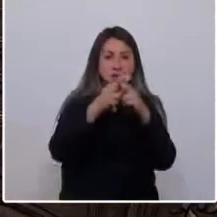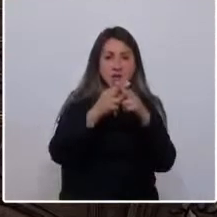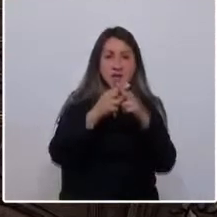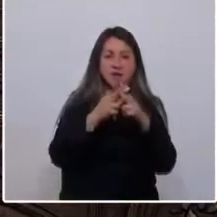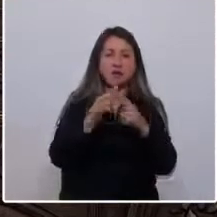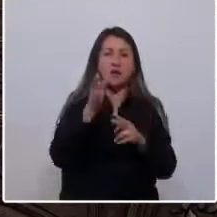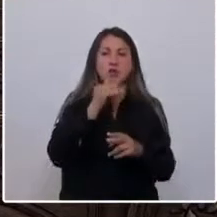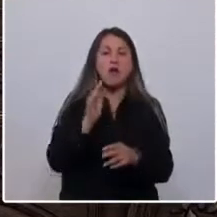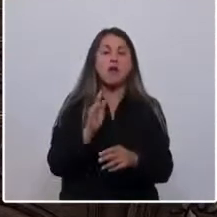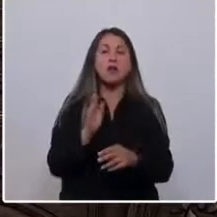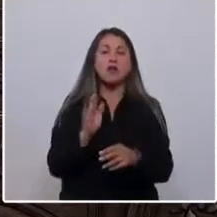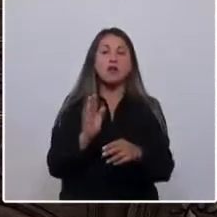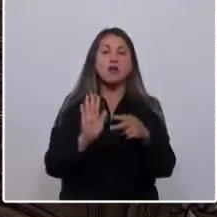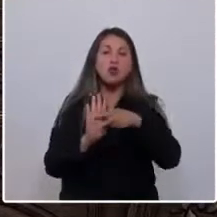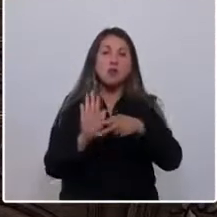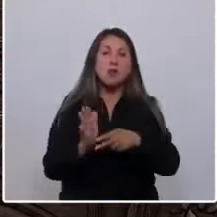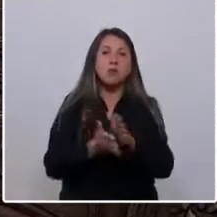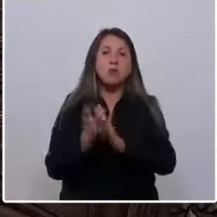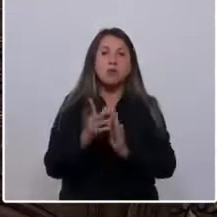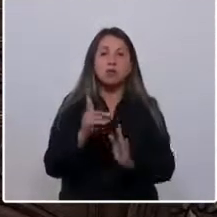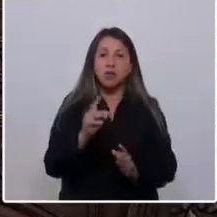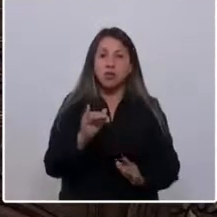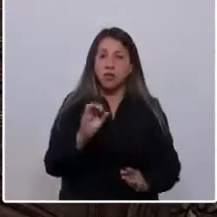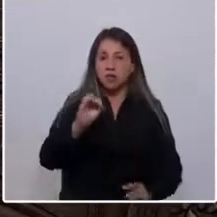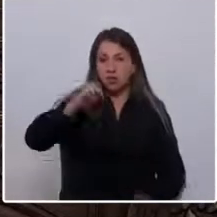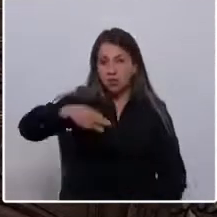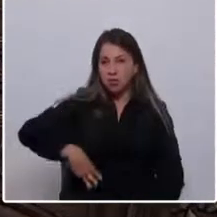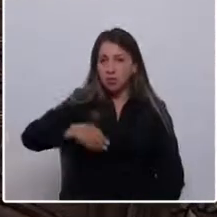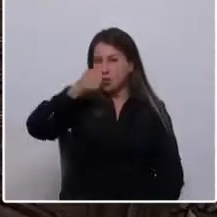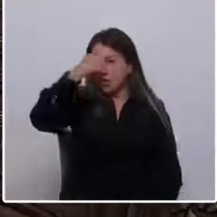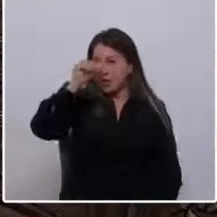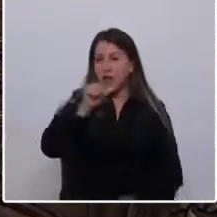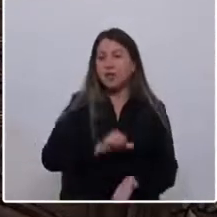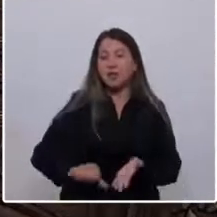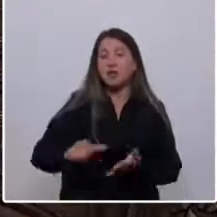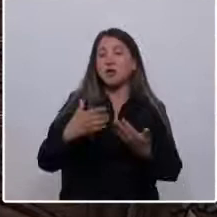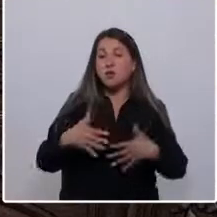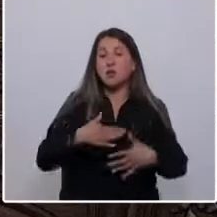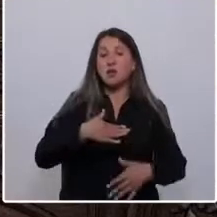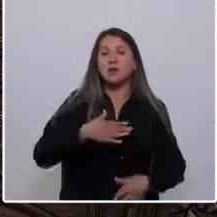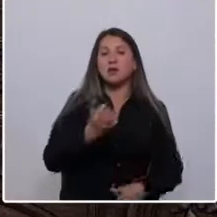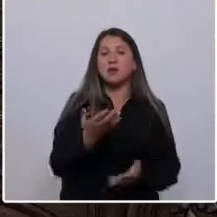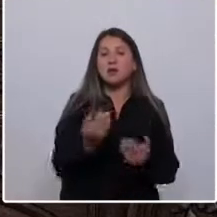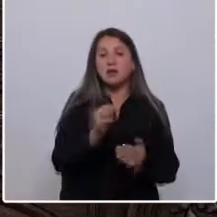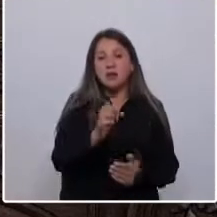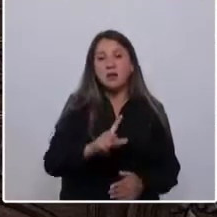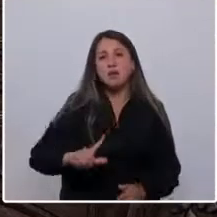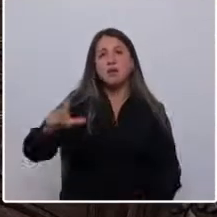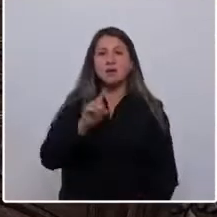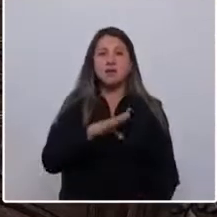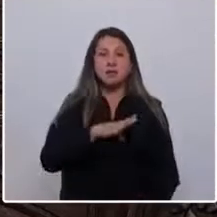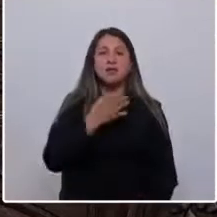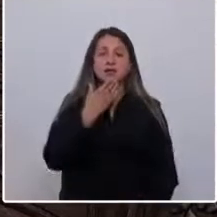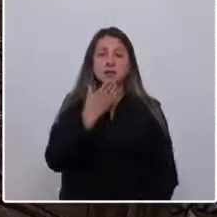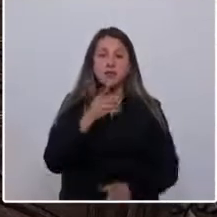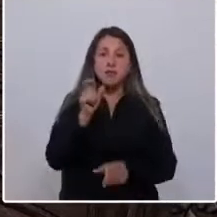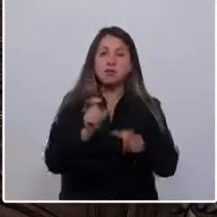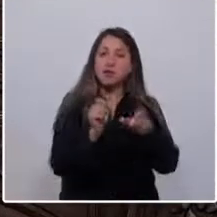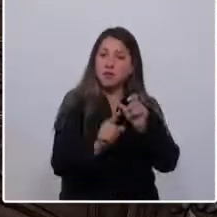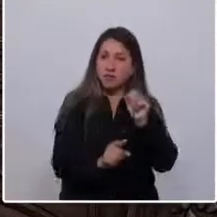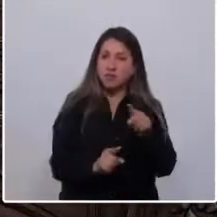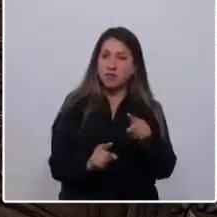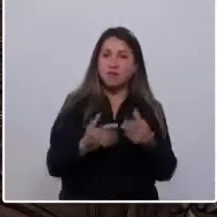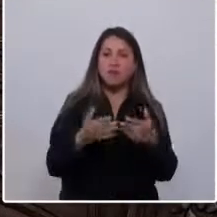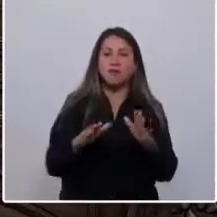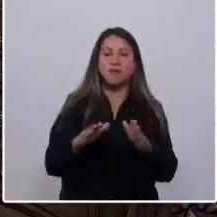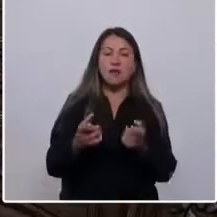normalización, como el DICOM. Eso es una verdadera condena para quien quiere emprender en Chile, y también para quienes defendemos la